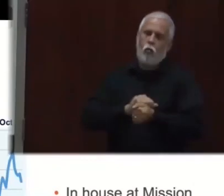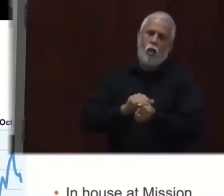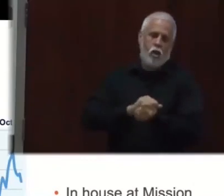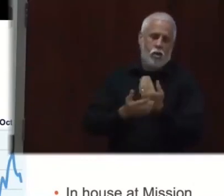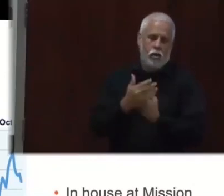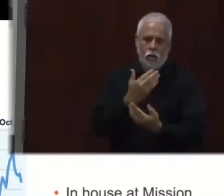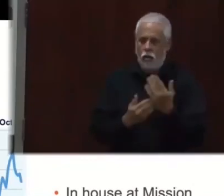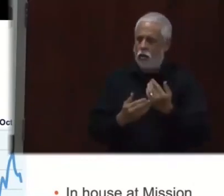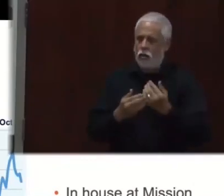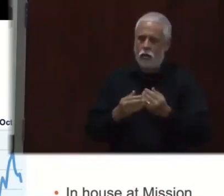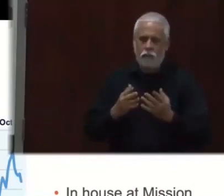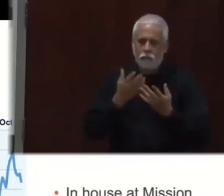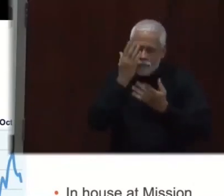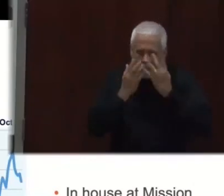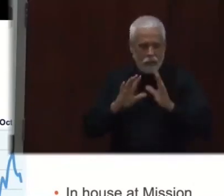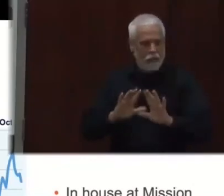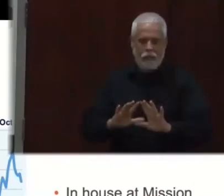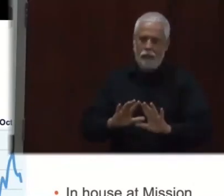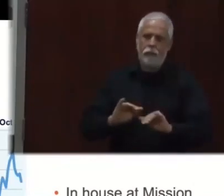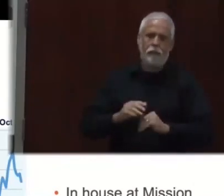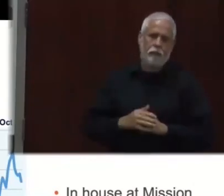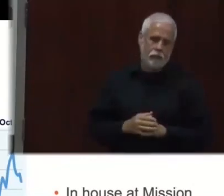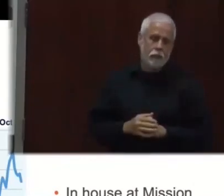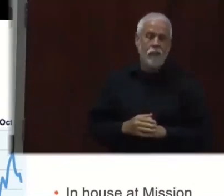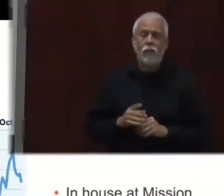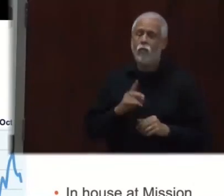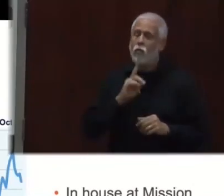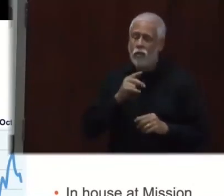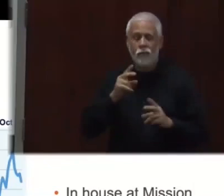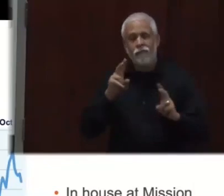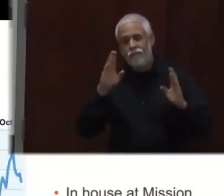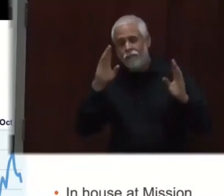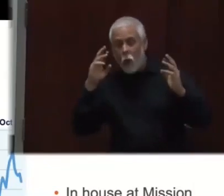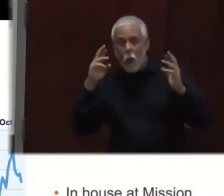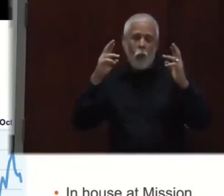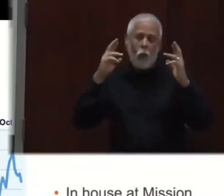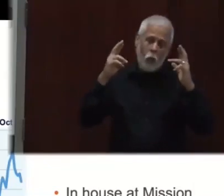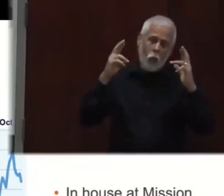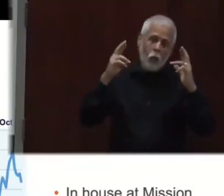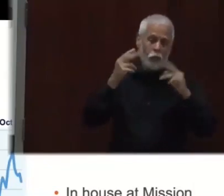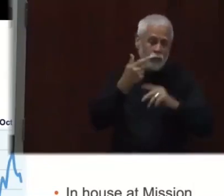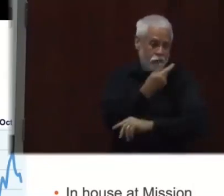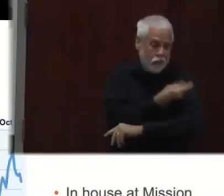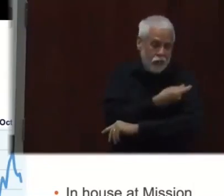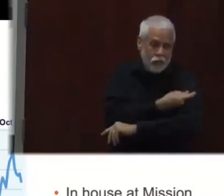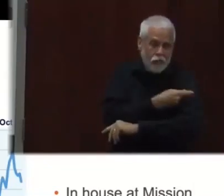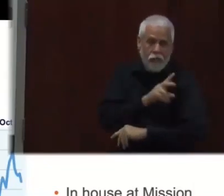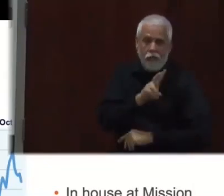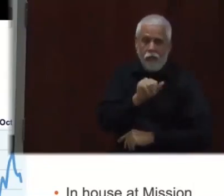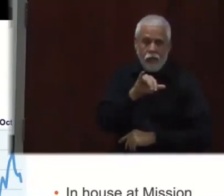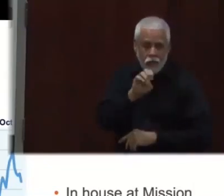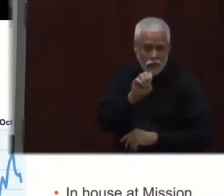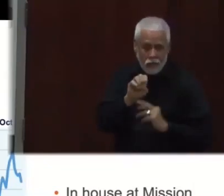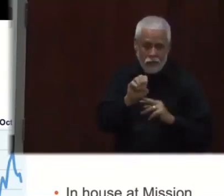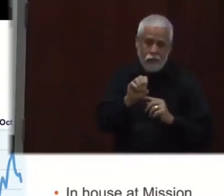que llegue. Solamente que no sabemos cuándo llegará. Nuestro departamento de salud y el sistema de salud. Estamos trabajando con